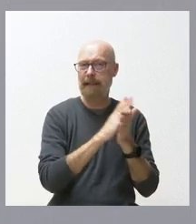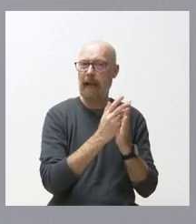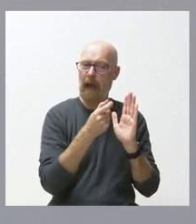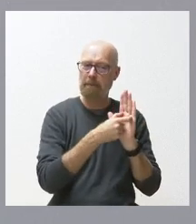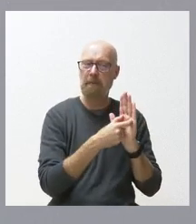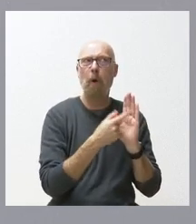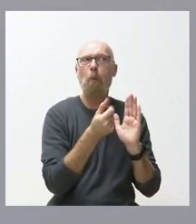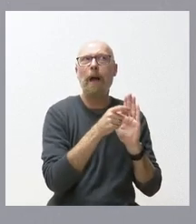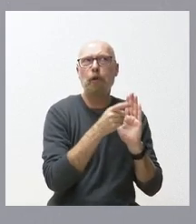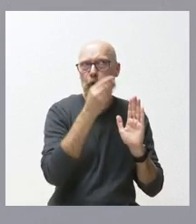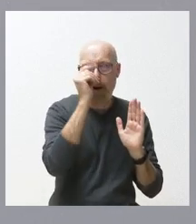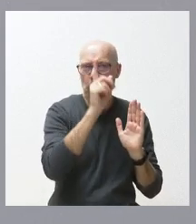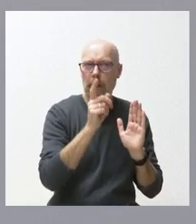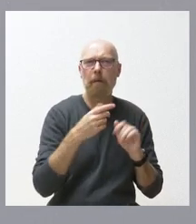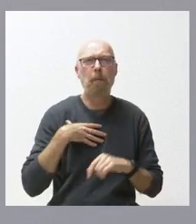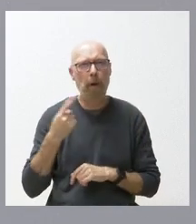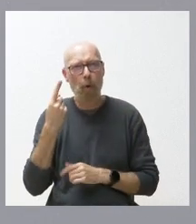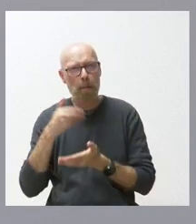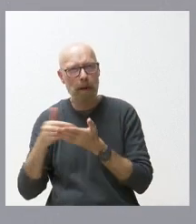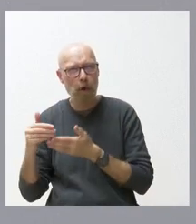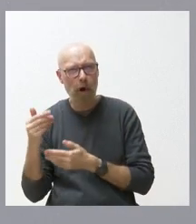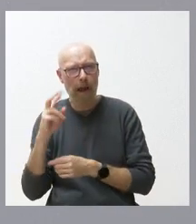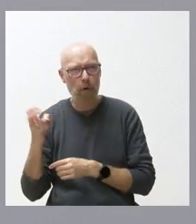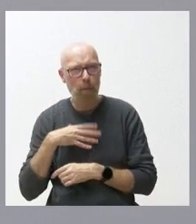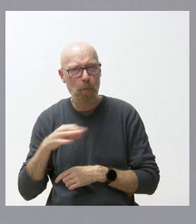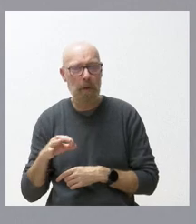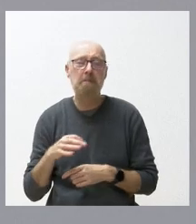me recuerdo ahora cuál es ¿Puede ser un millón de euros? Pues puede ser sí